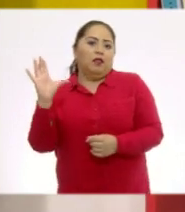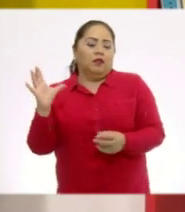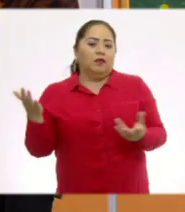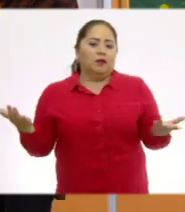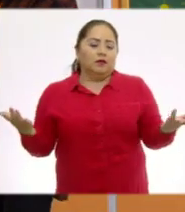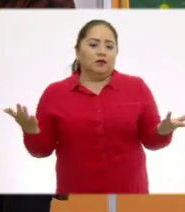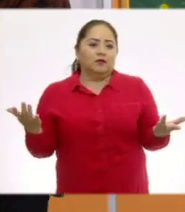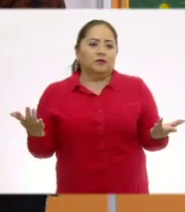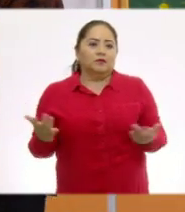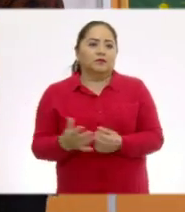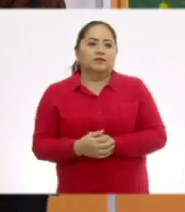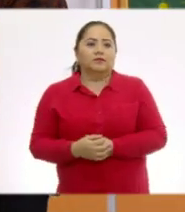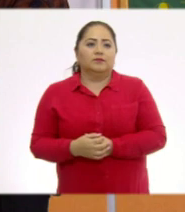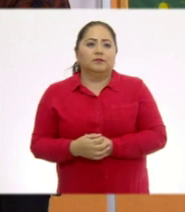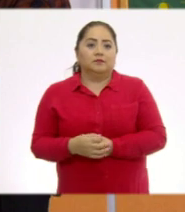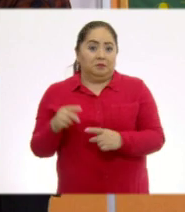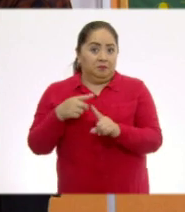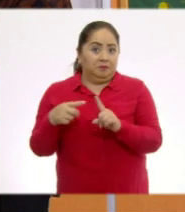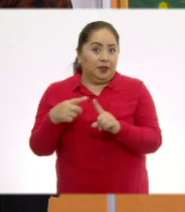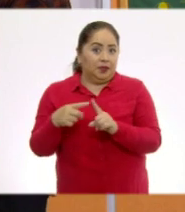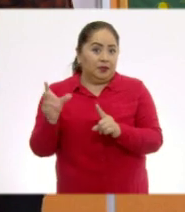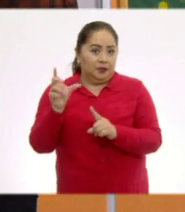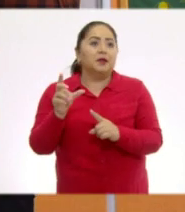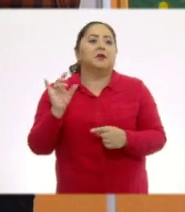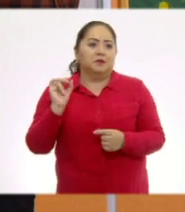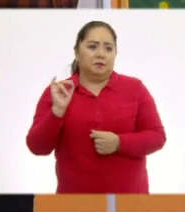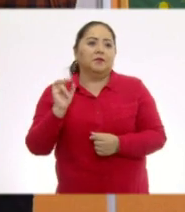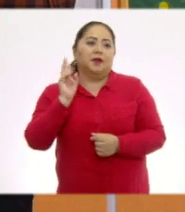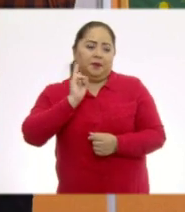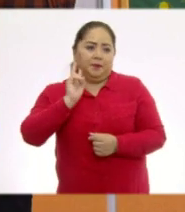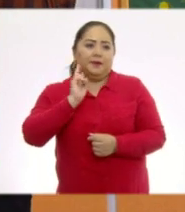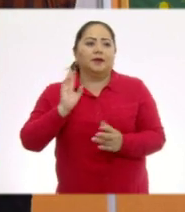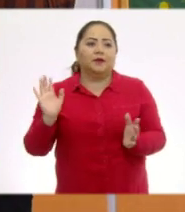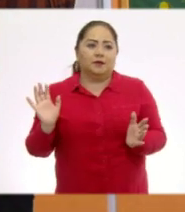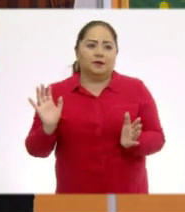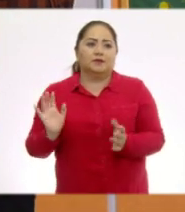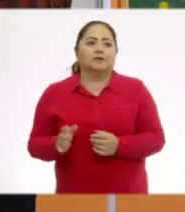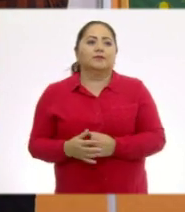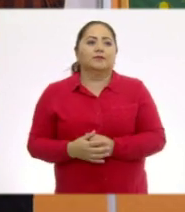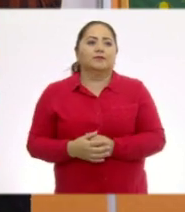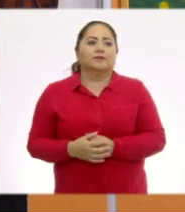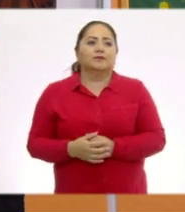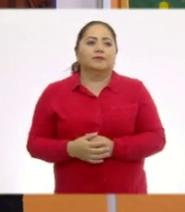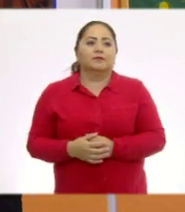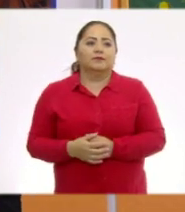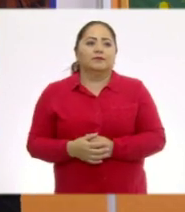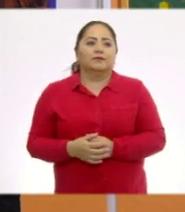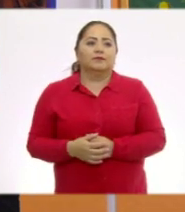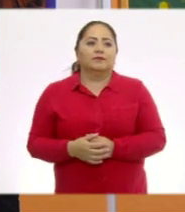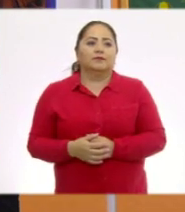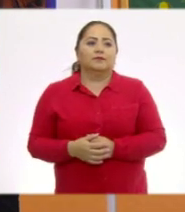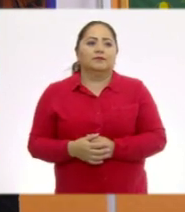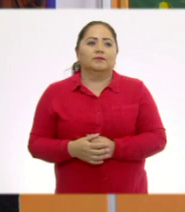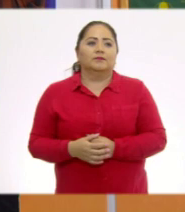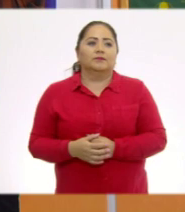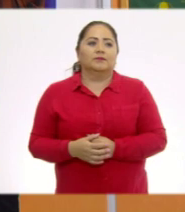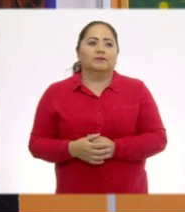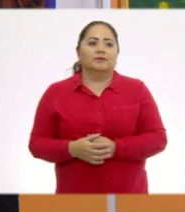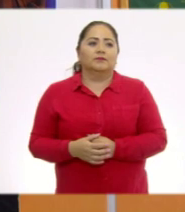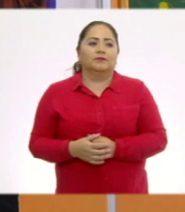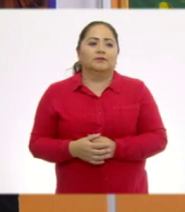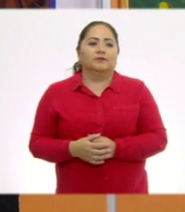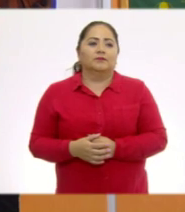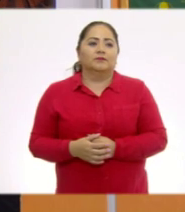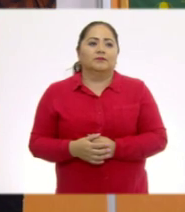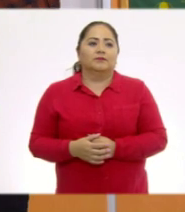Mediano. Chico. Mediano. ¿Cuál? ¿Mediano? ¿Mediano? Sí, mediano. Vamos a ver. Ellos te están sugiriendo que es mediano. ¿Y qué